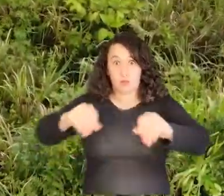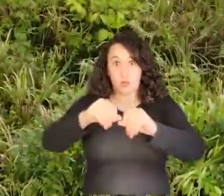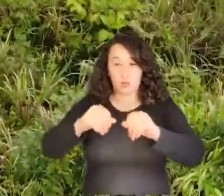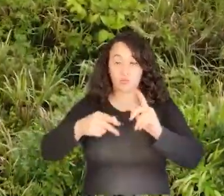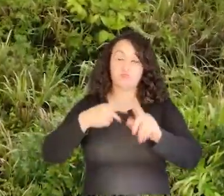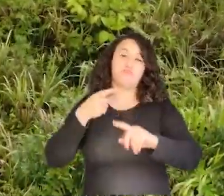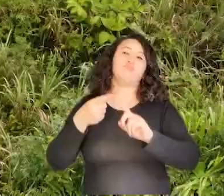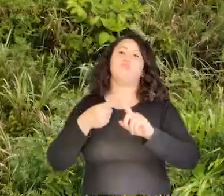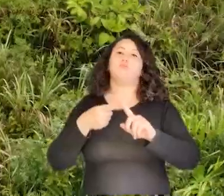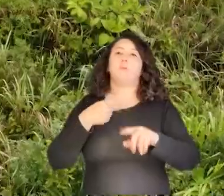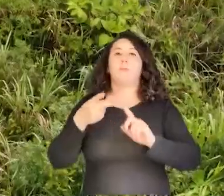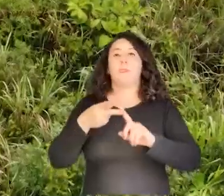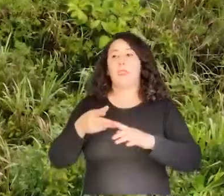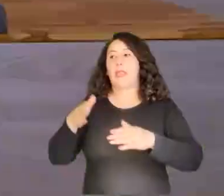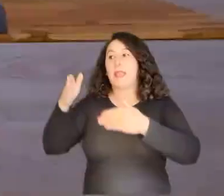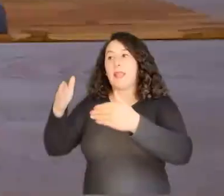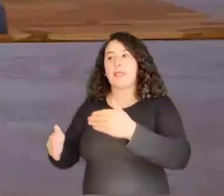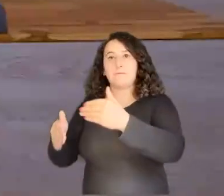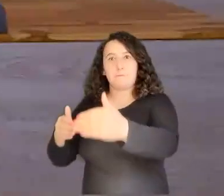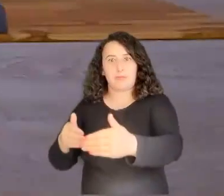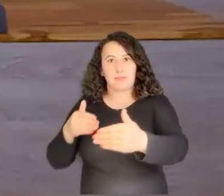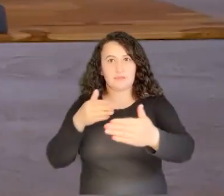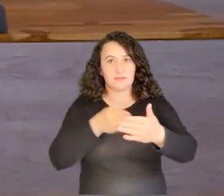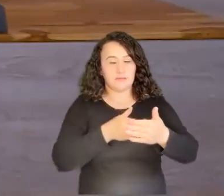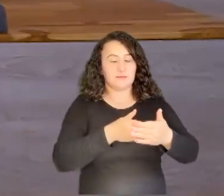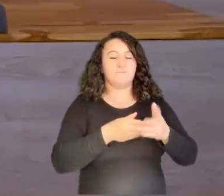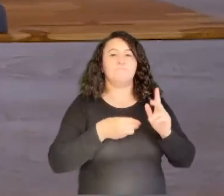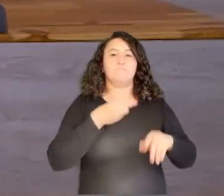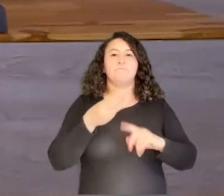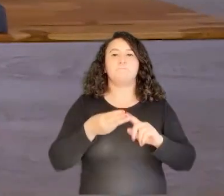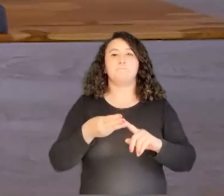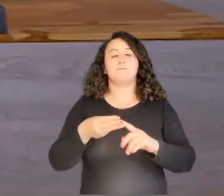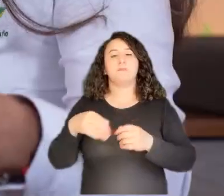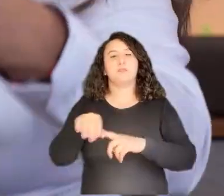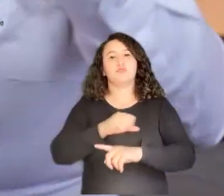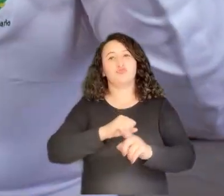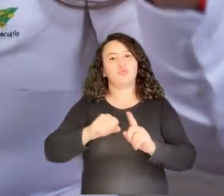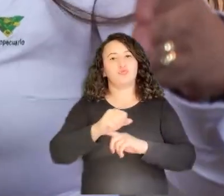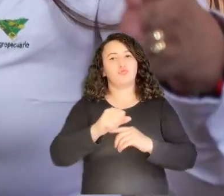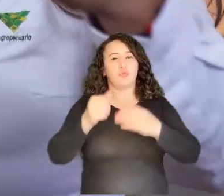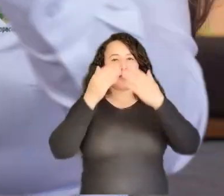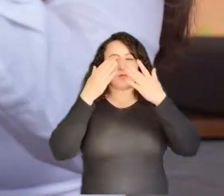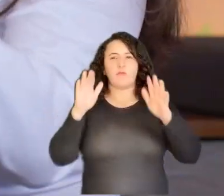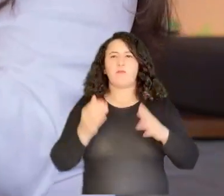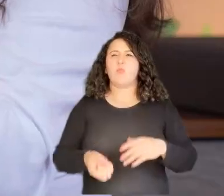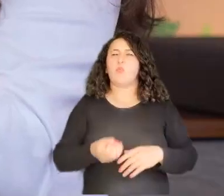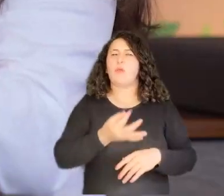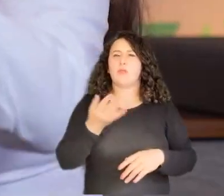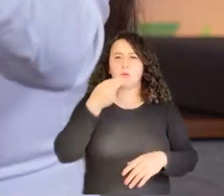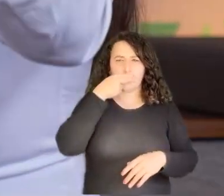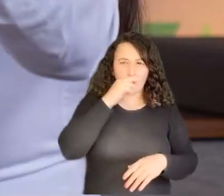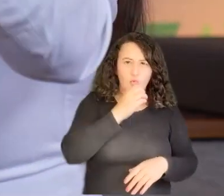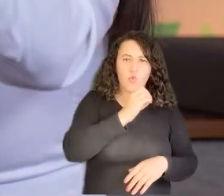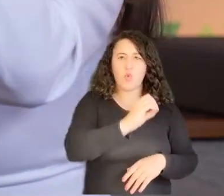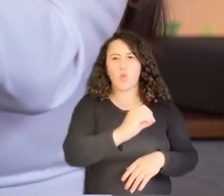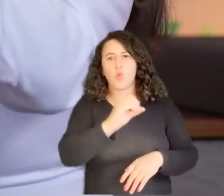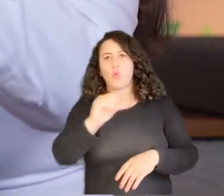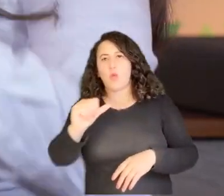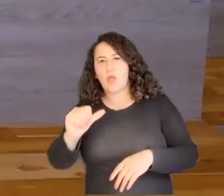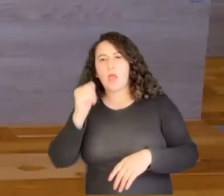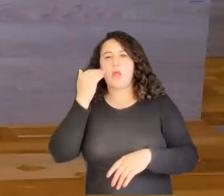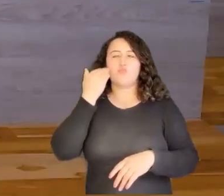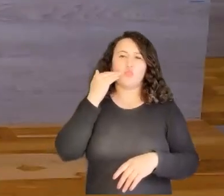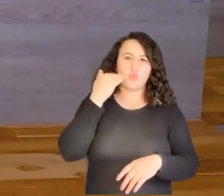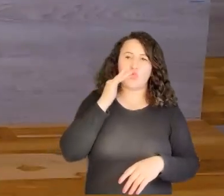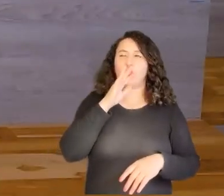cuáles son los límites de su territorio, cuál es su condición sociodemográfica, cuántos niños, cuántas niñas, cuántos hombres, cuántas